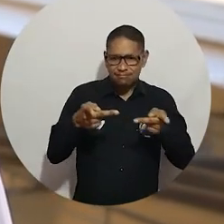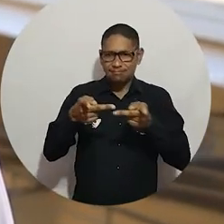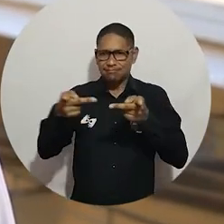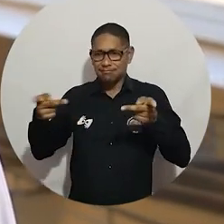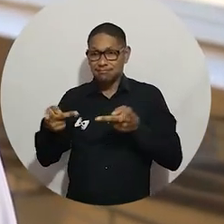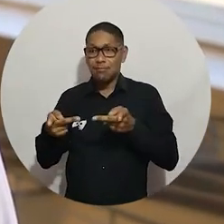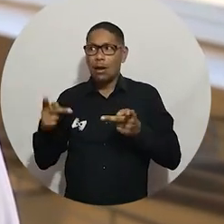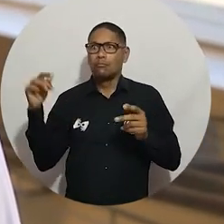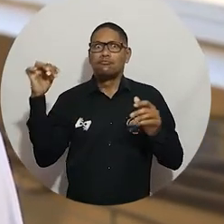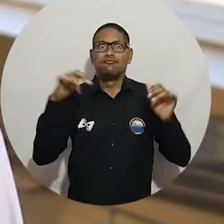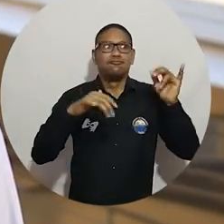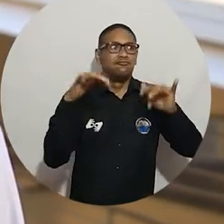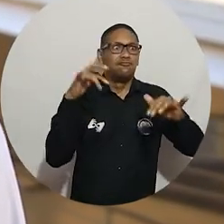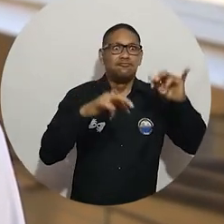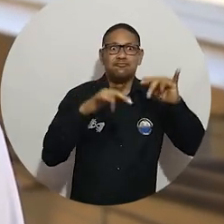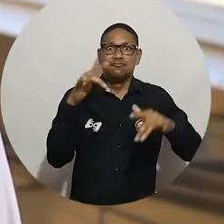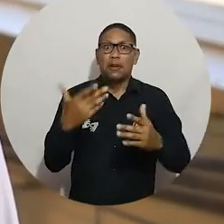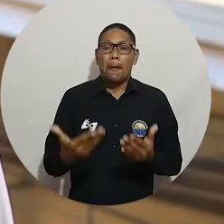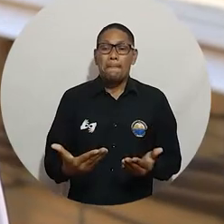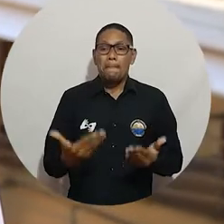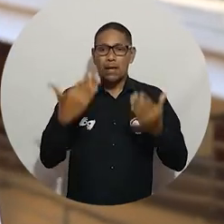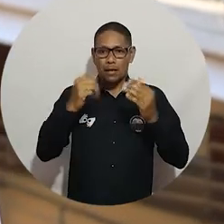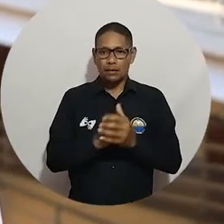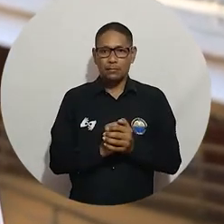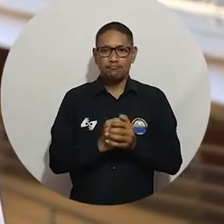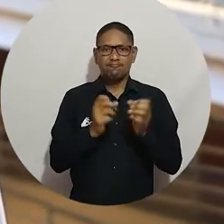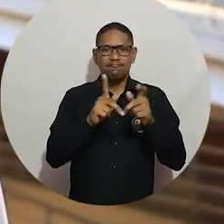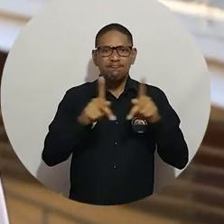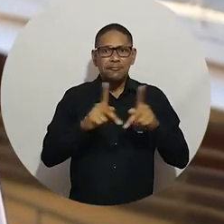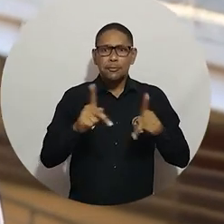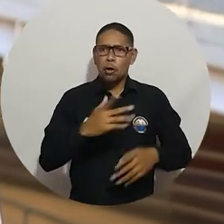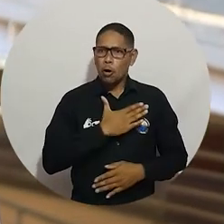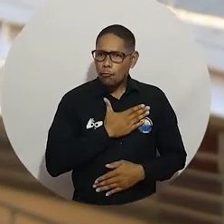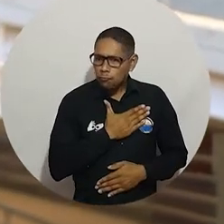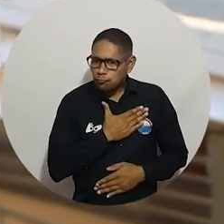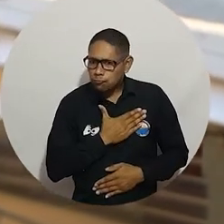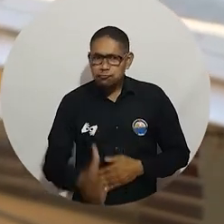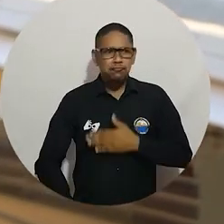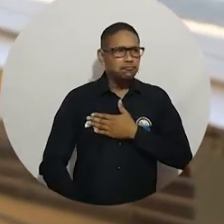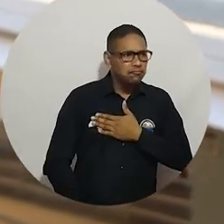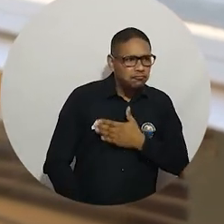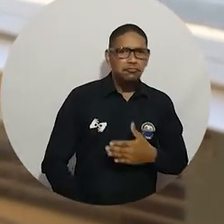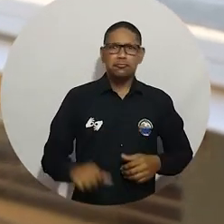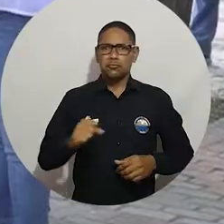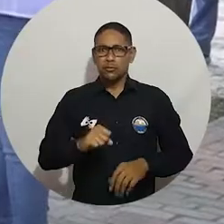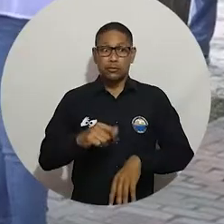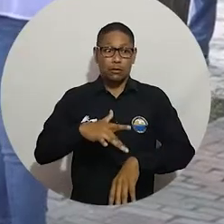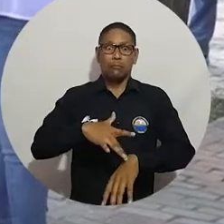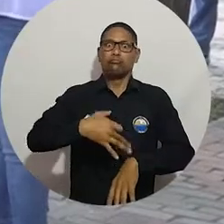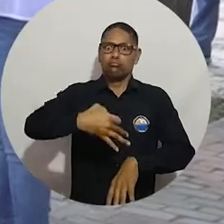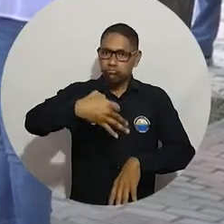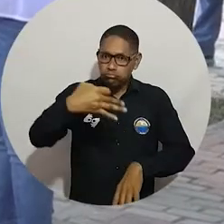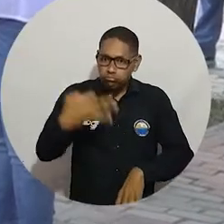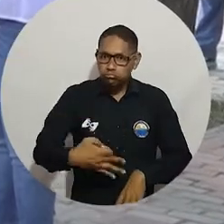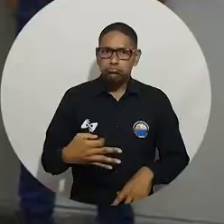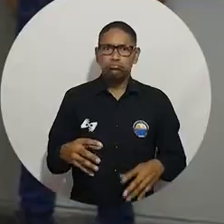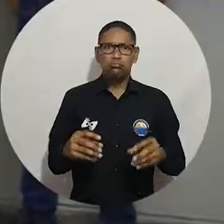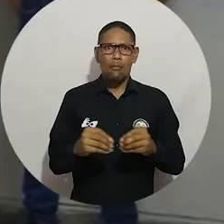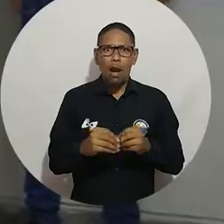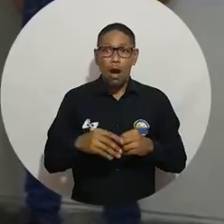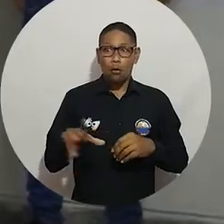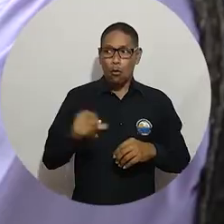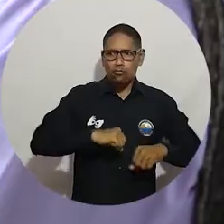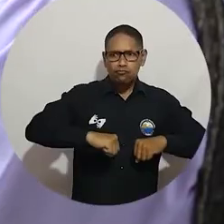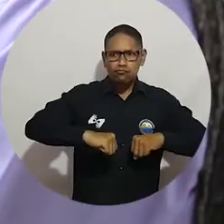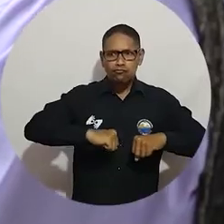mayor disposición, la puntualidad, la competencia, docentes. Tras las vacaciones de mitad